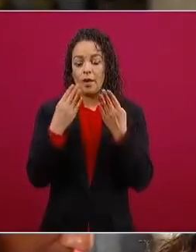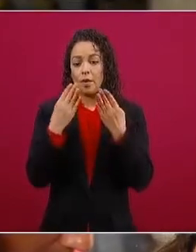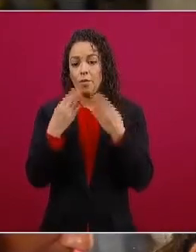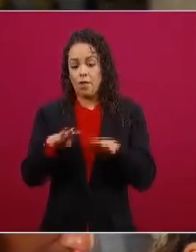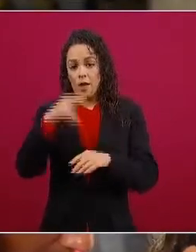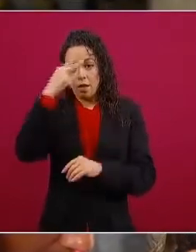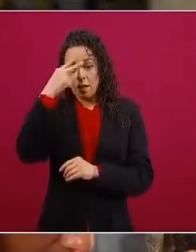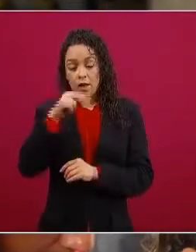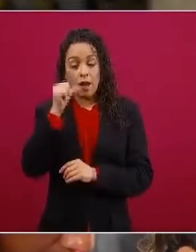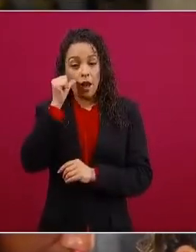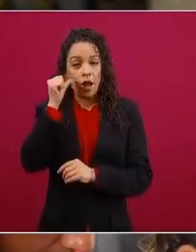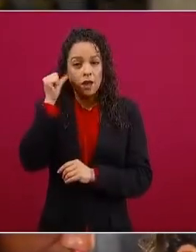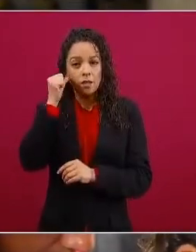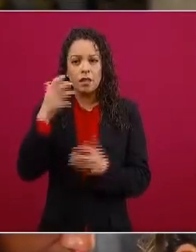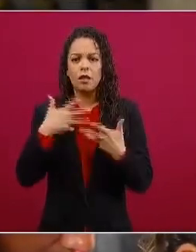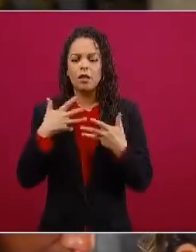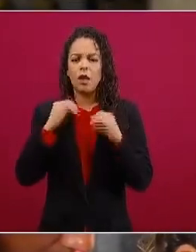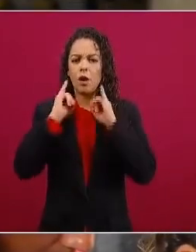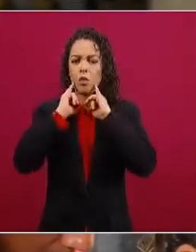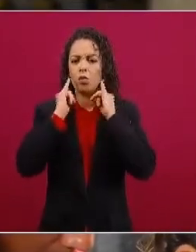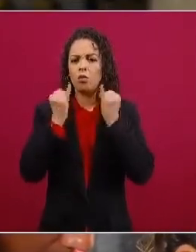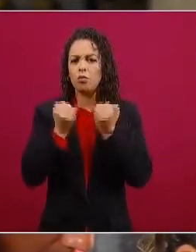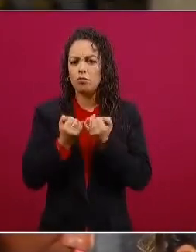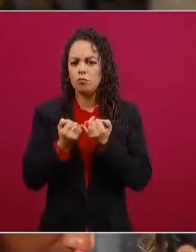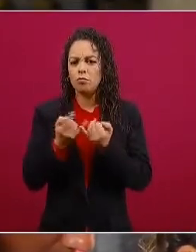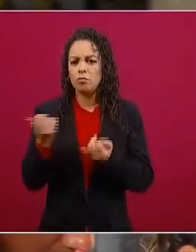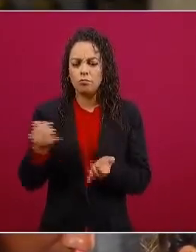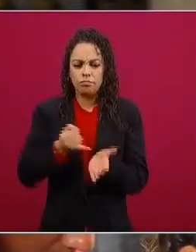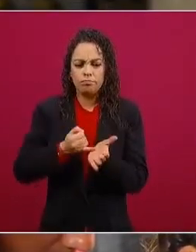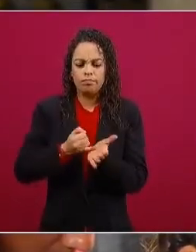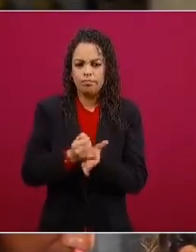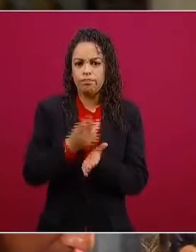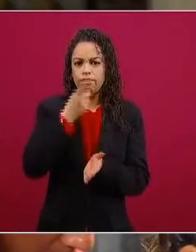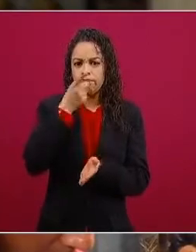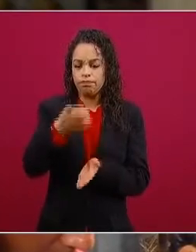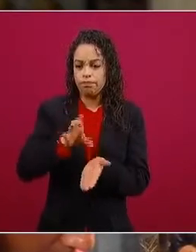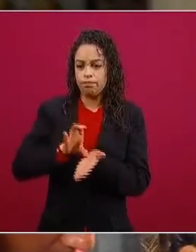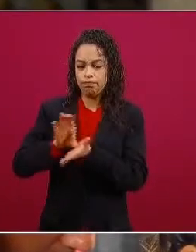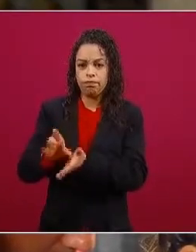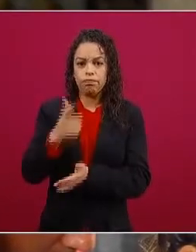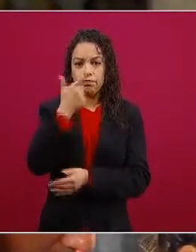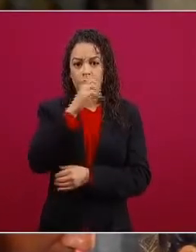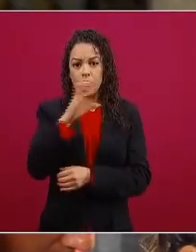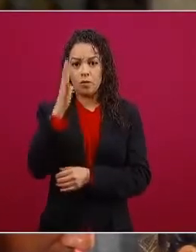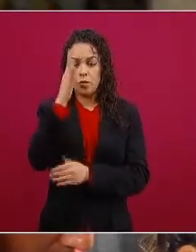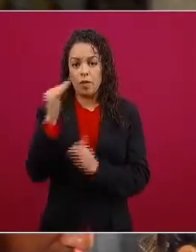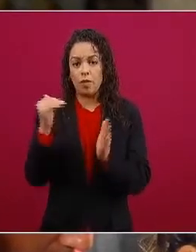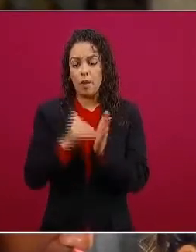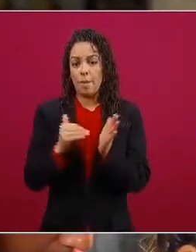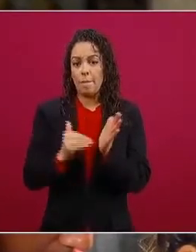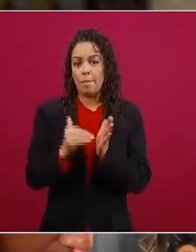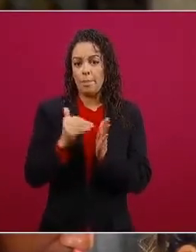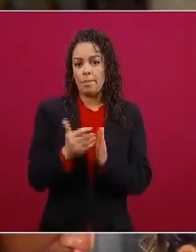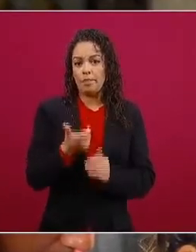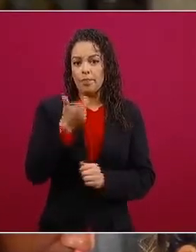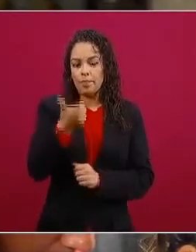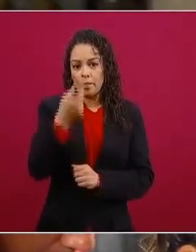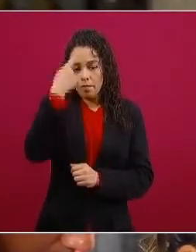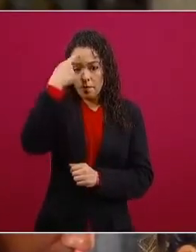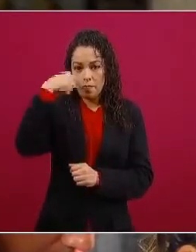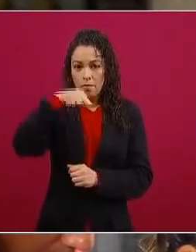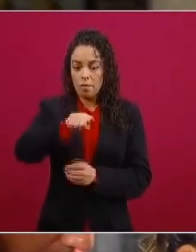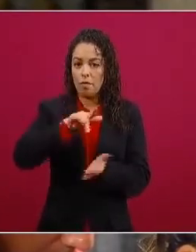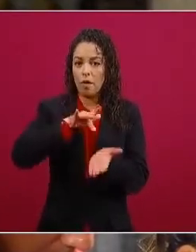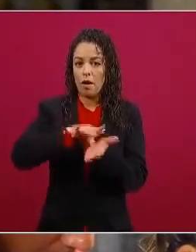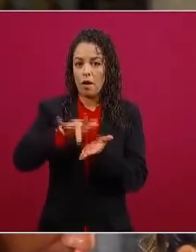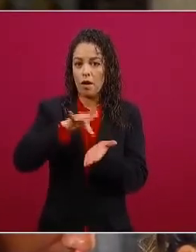extraordinaria, decidió inyectar 750 mil millones de pesos para paliar la crisis y